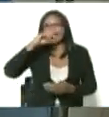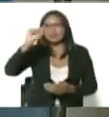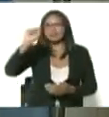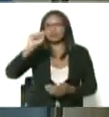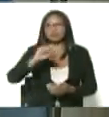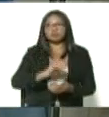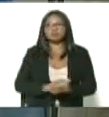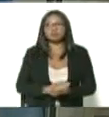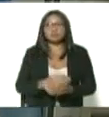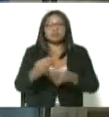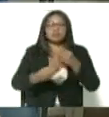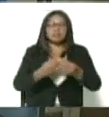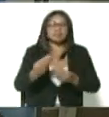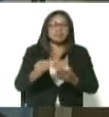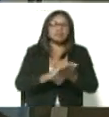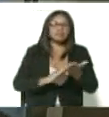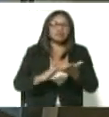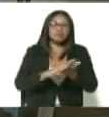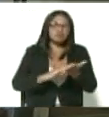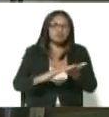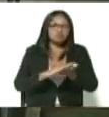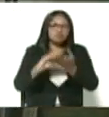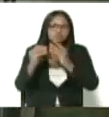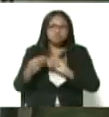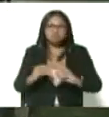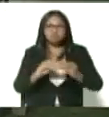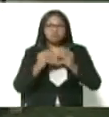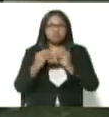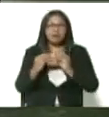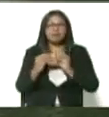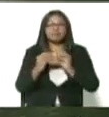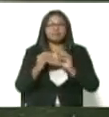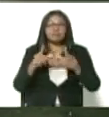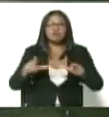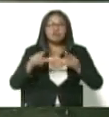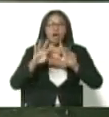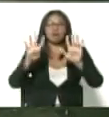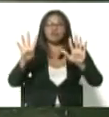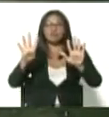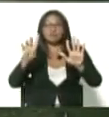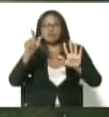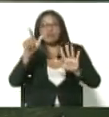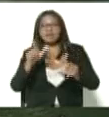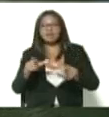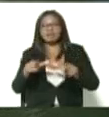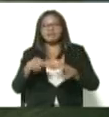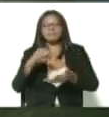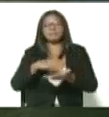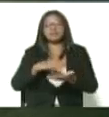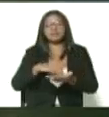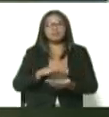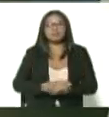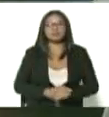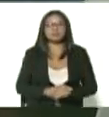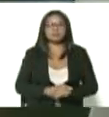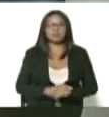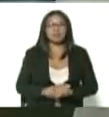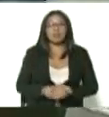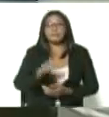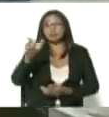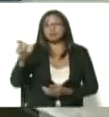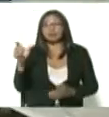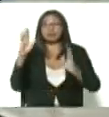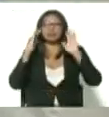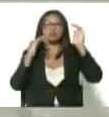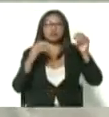de hacer la recuperación, la reestructuración de ese piso, para dedicarlo exclusivamente al COVID, y el personal ha estado súper atento. A este